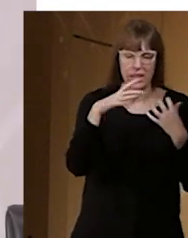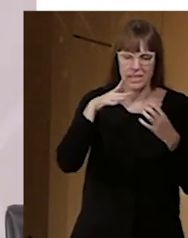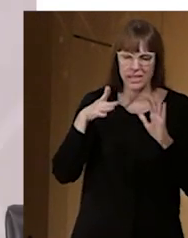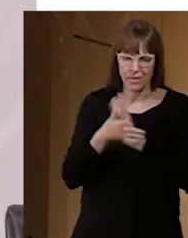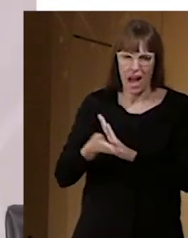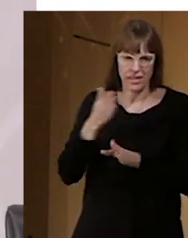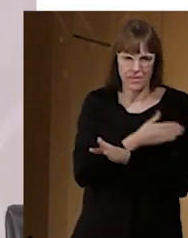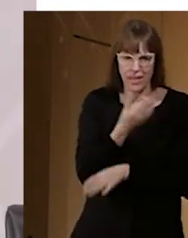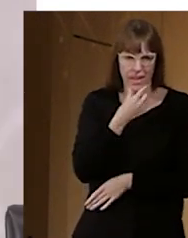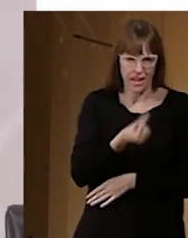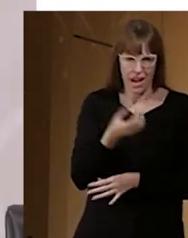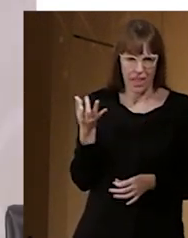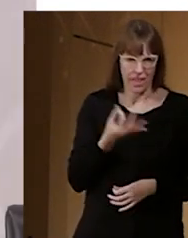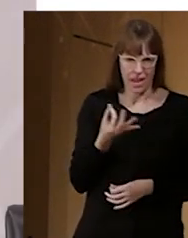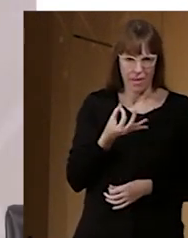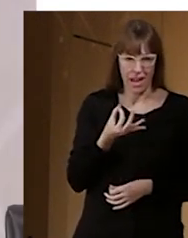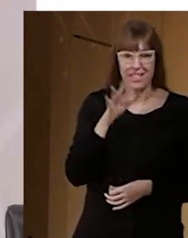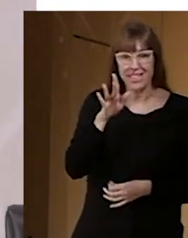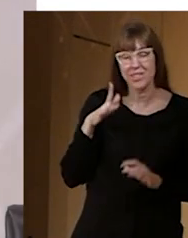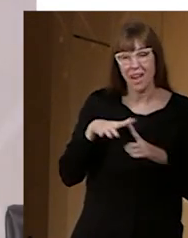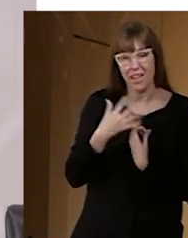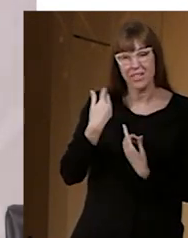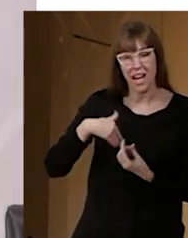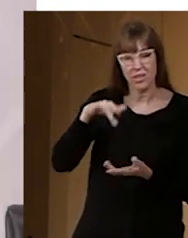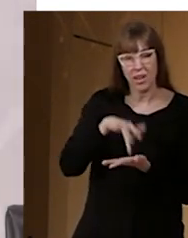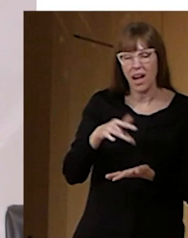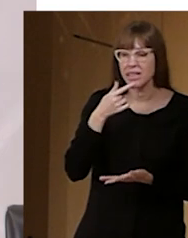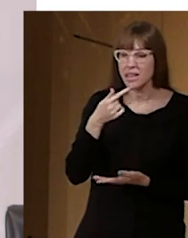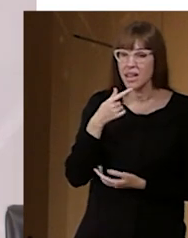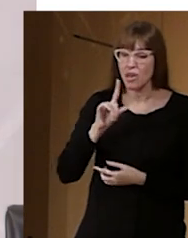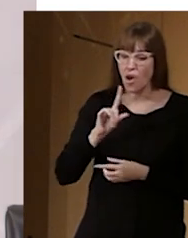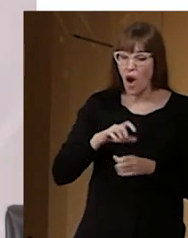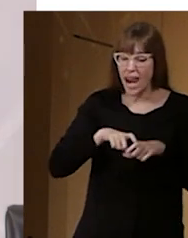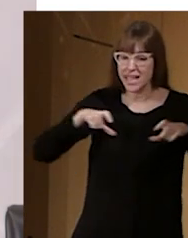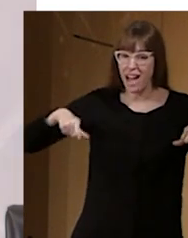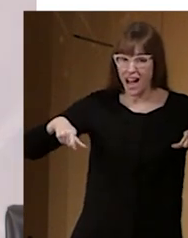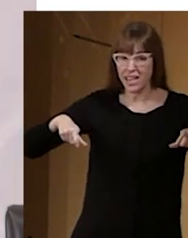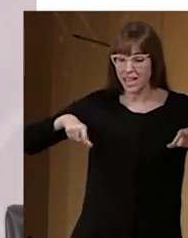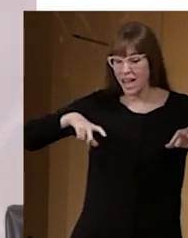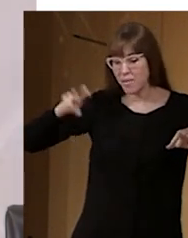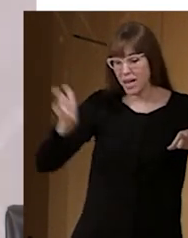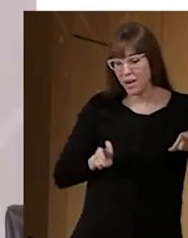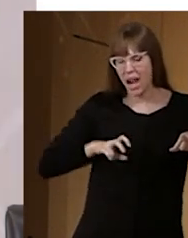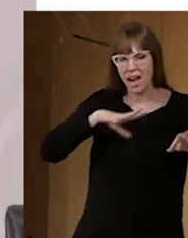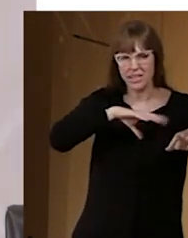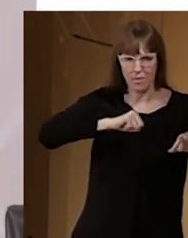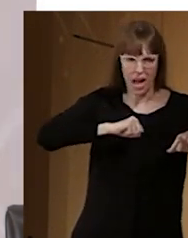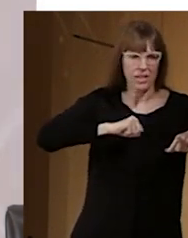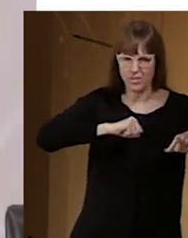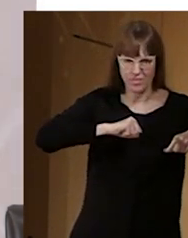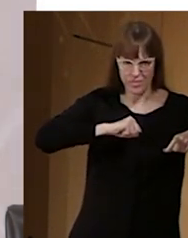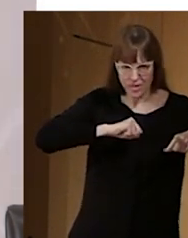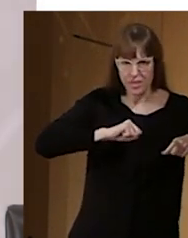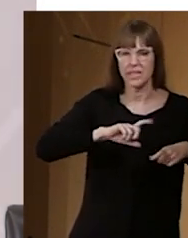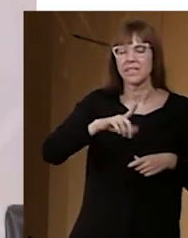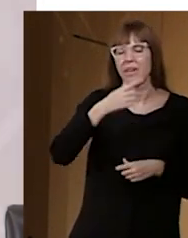¿vale? No nos sirve y también lo hemos vivido, es en plan, no, tienen que venir a taquilla a reservar. Hombre, facilítanos la manera para que este